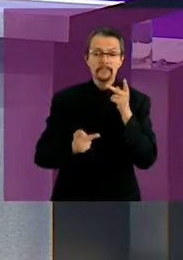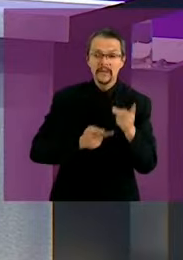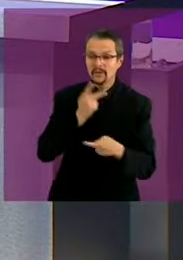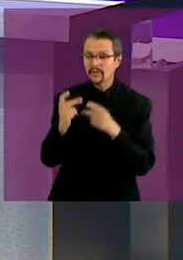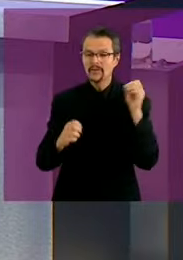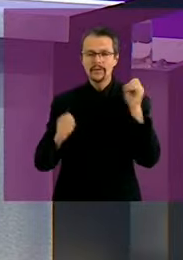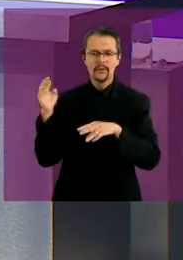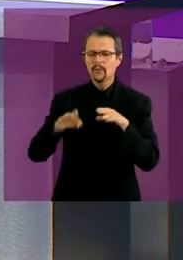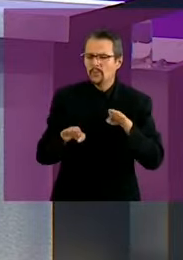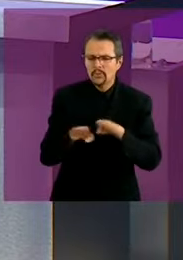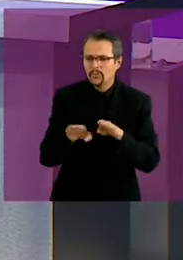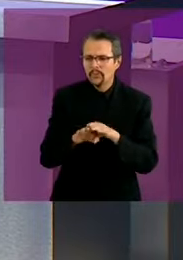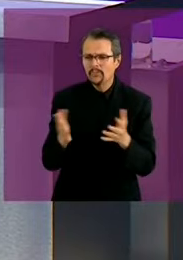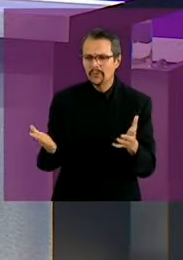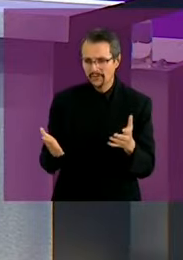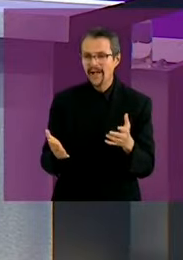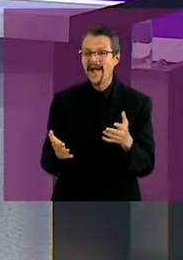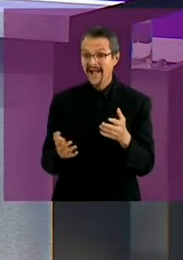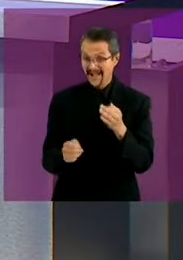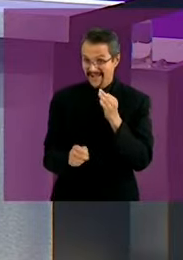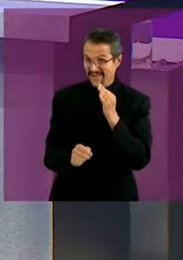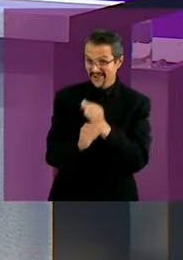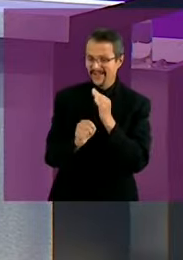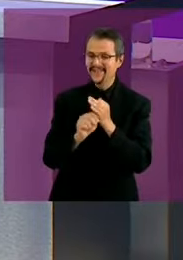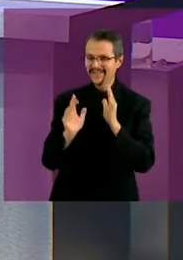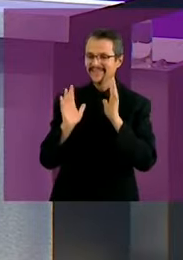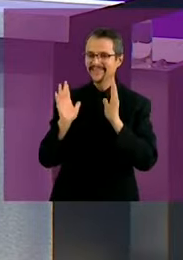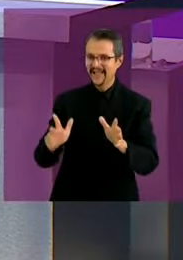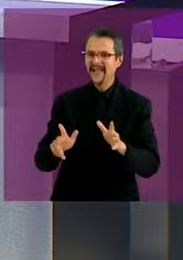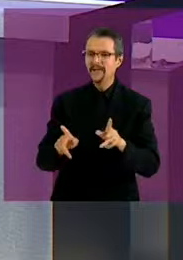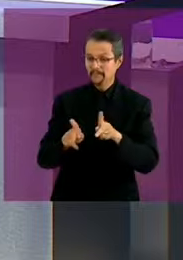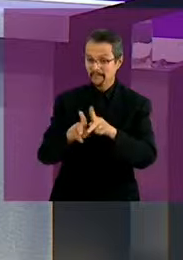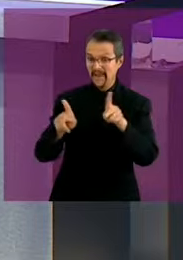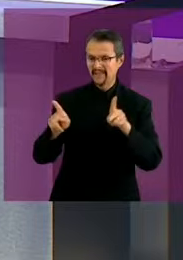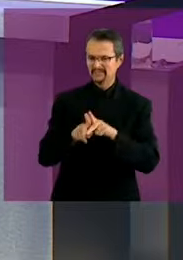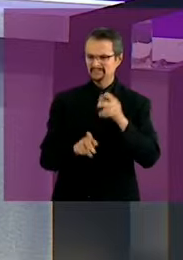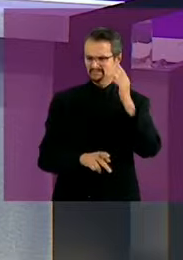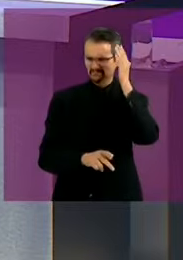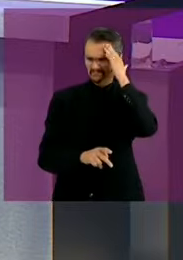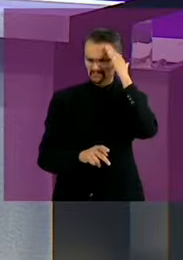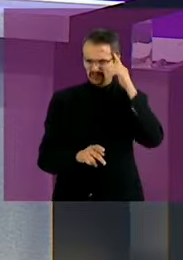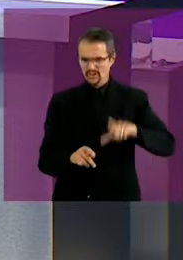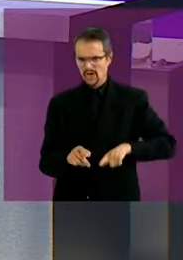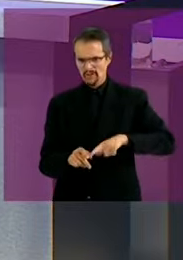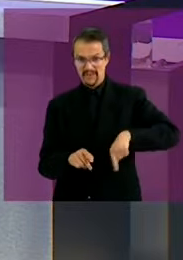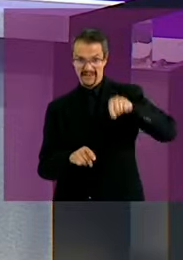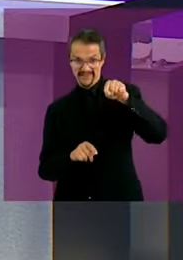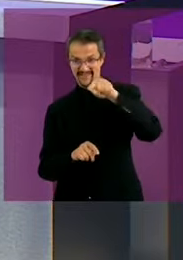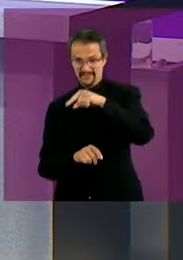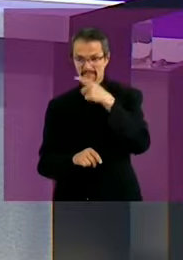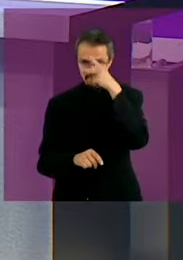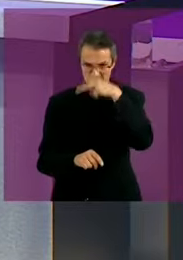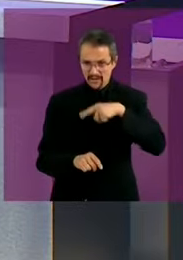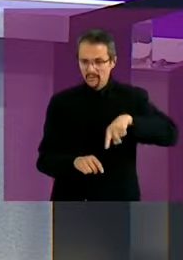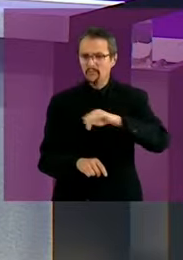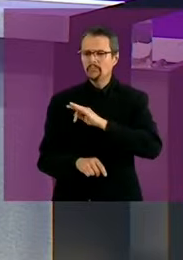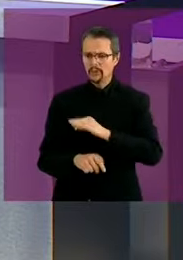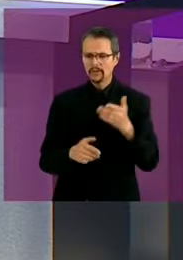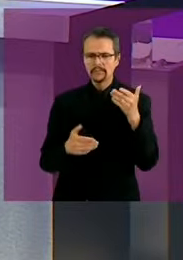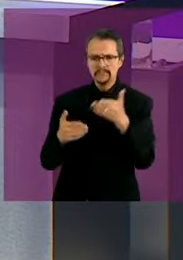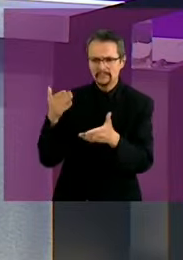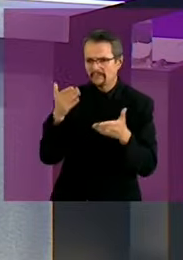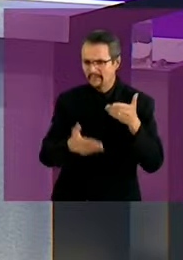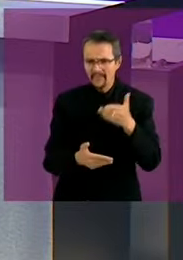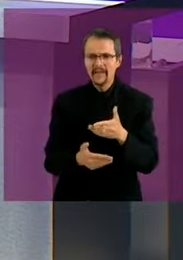están siendo recabadas en estos momentos en las principales plazas públicas del país participemos a nombre del Instituto